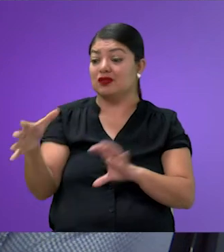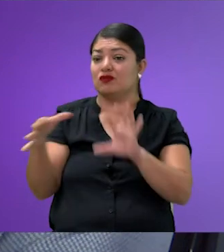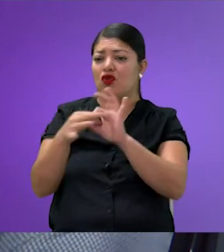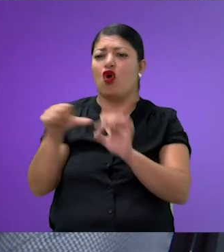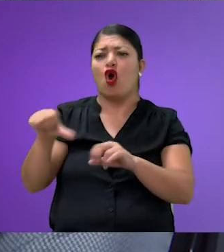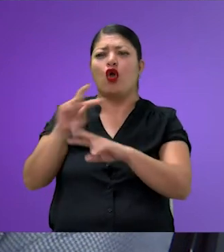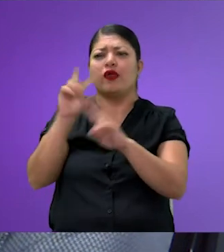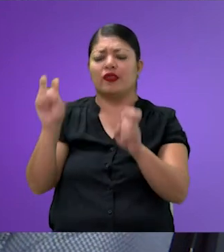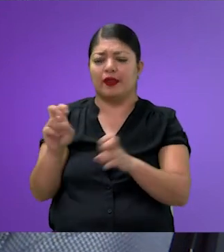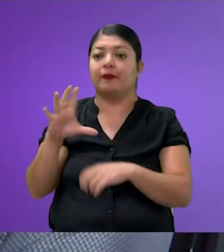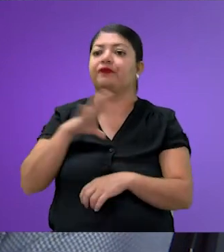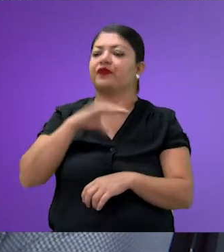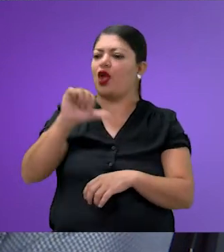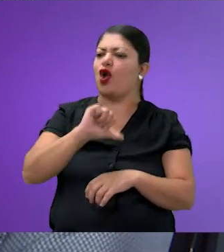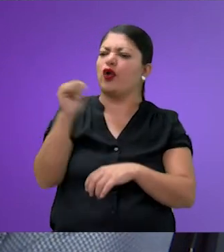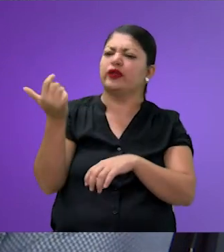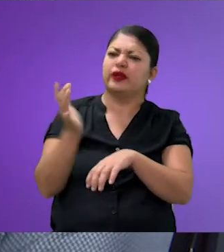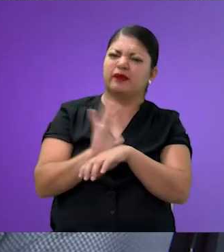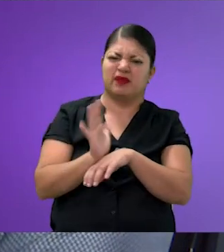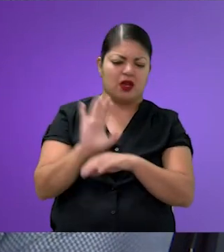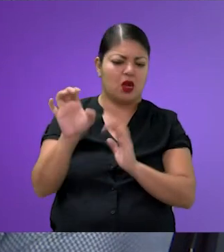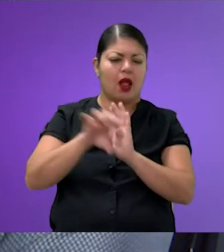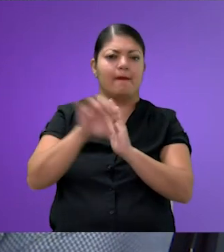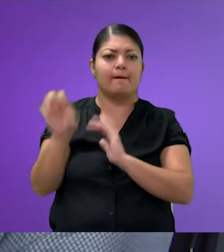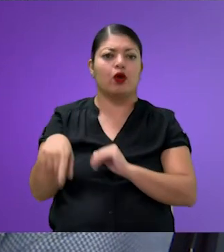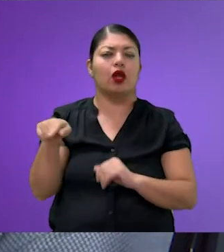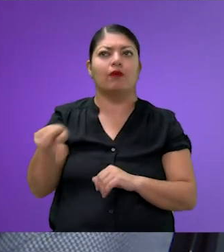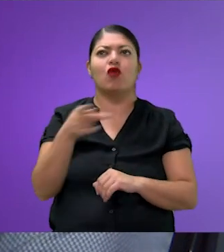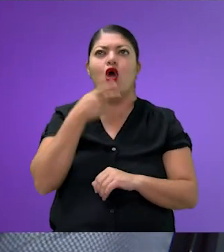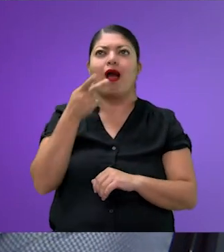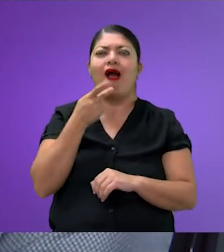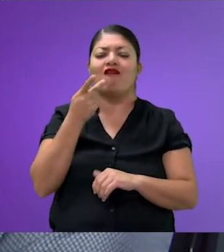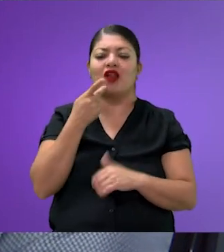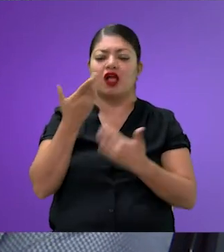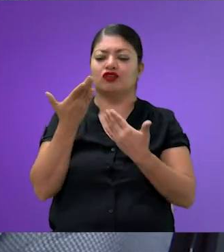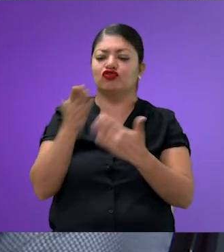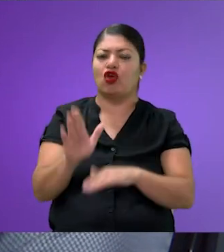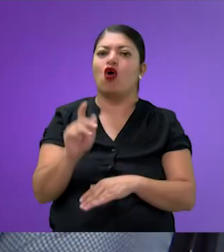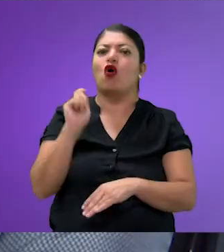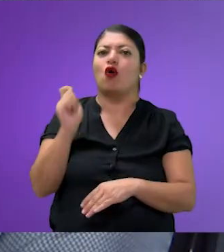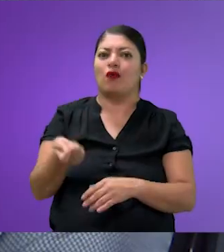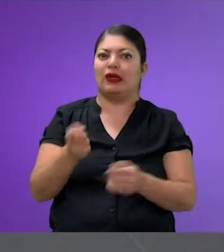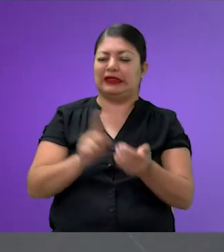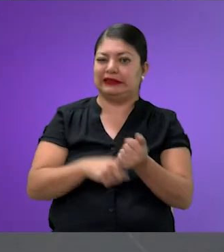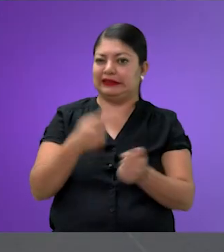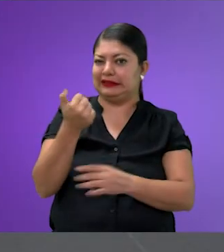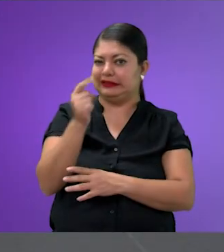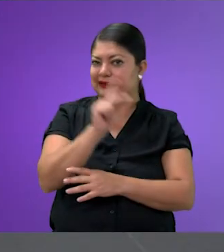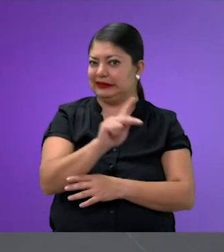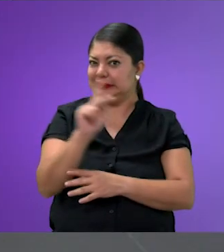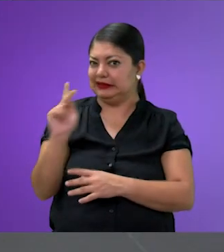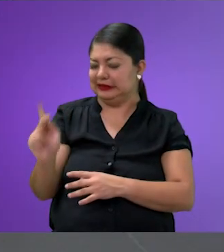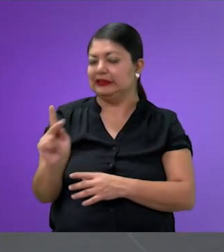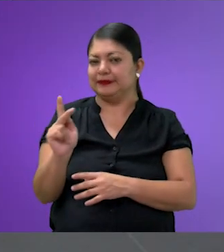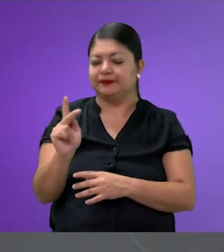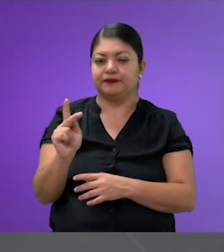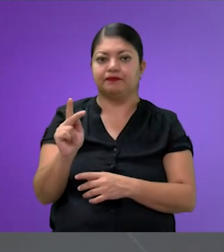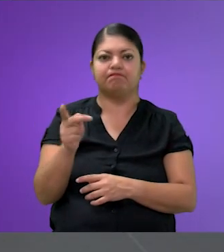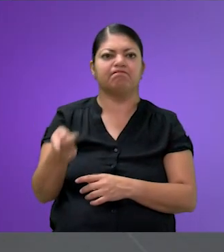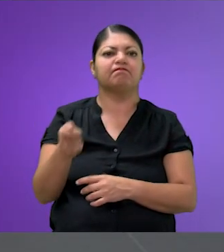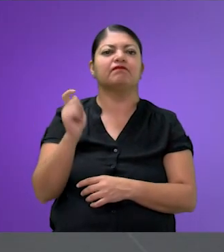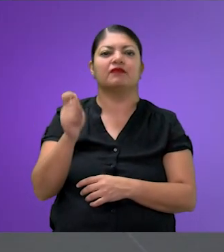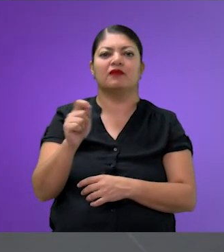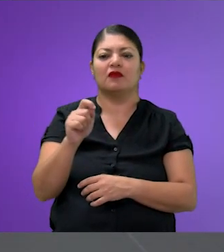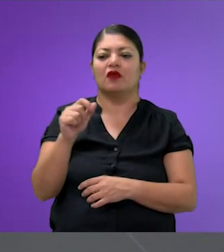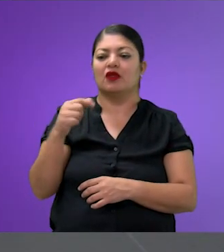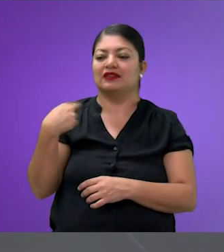Hay otra película, por ejemplo, que tiene que ver con una circunstancia muy parecida, muy, muy parecida, que es la de Yo